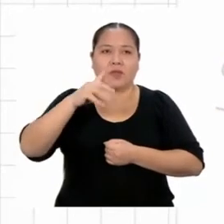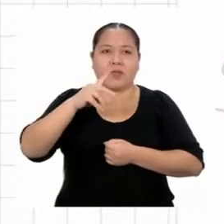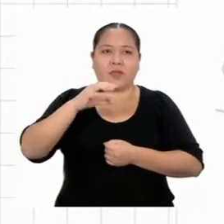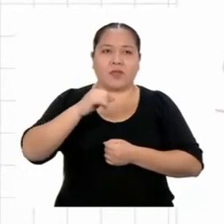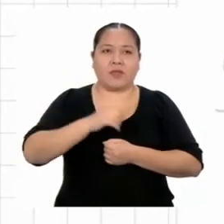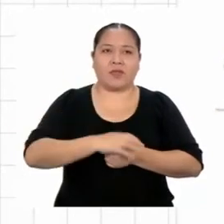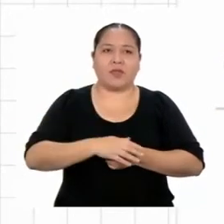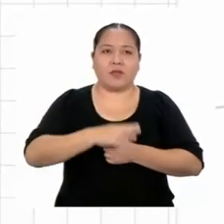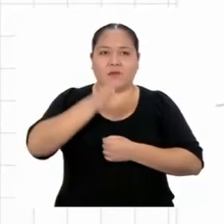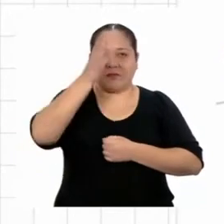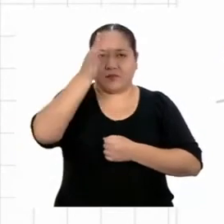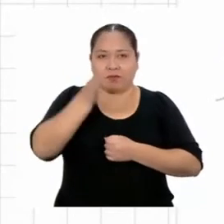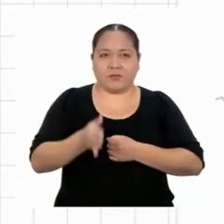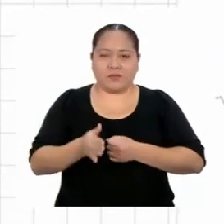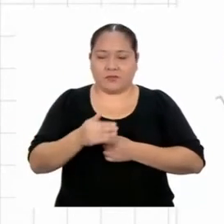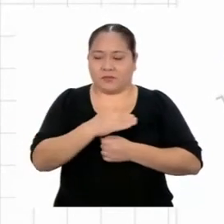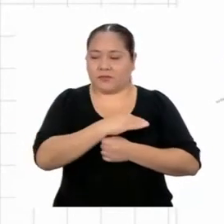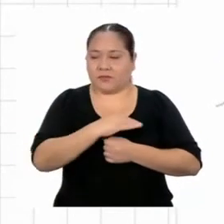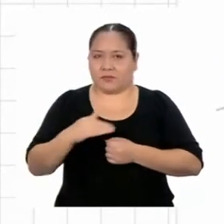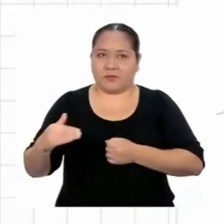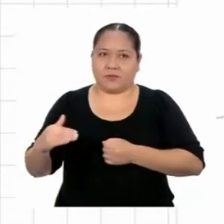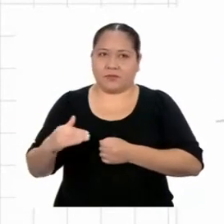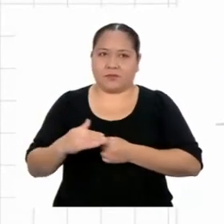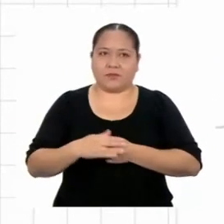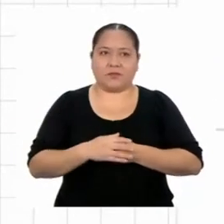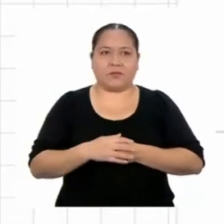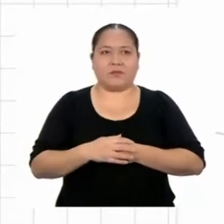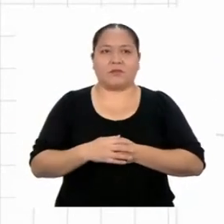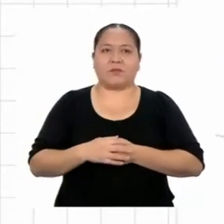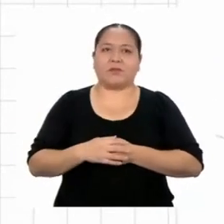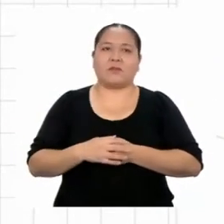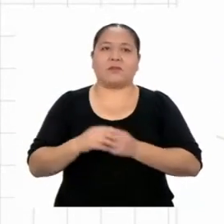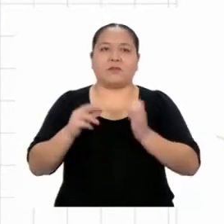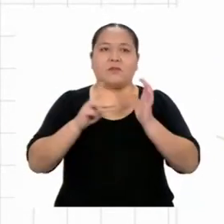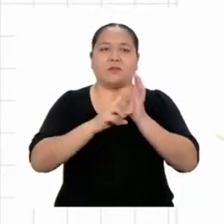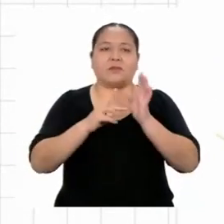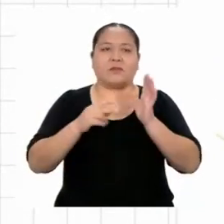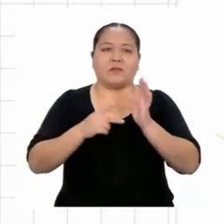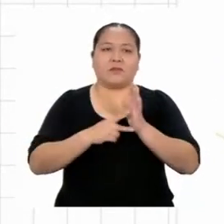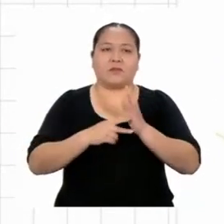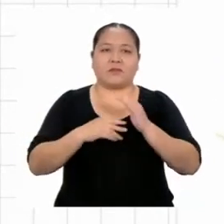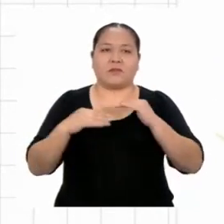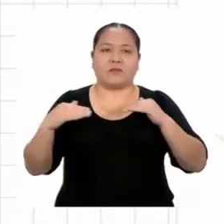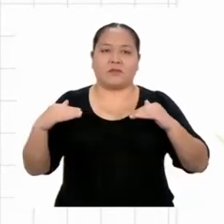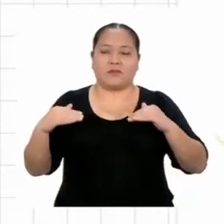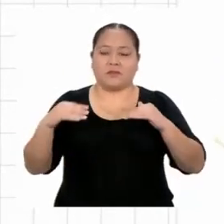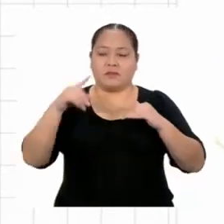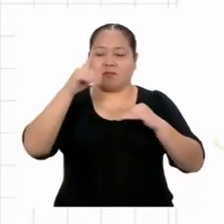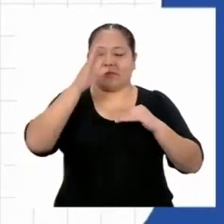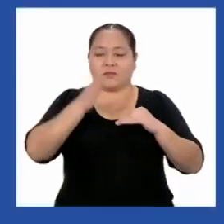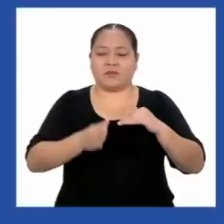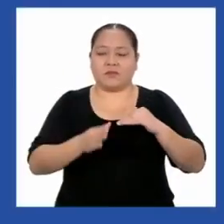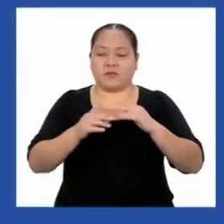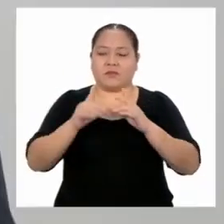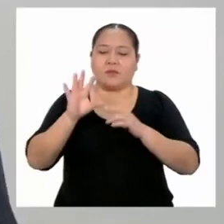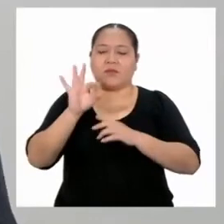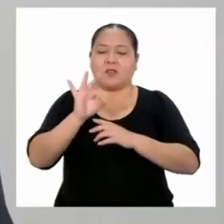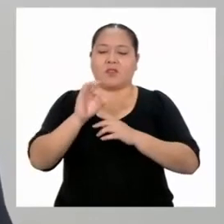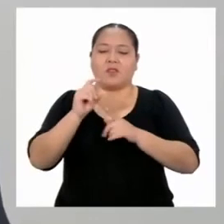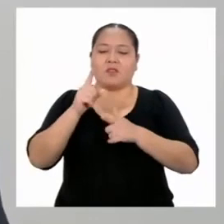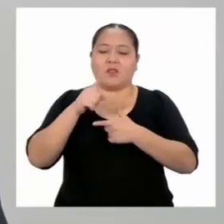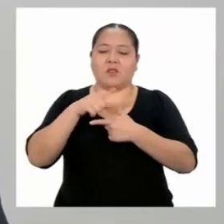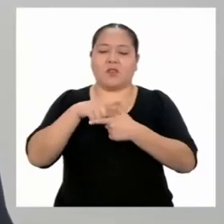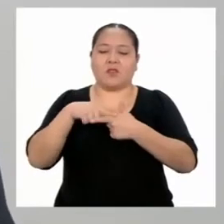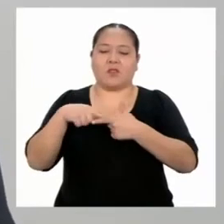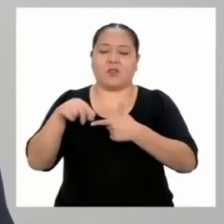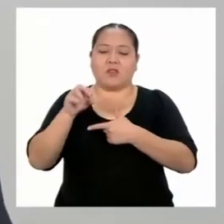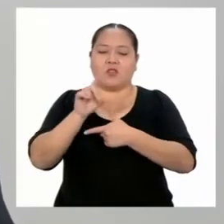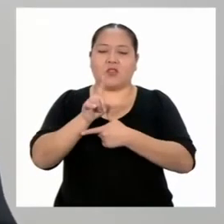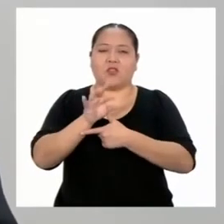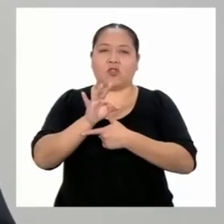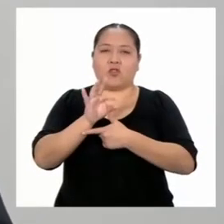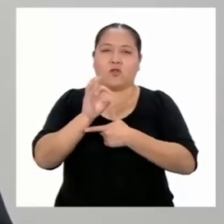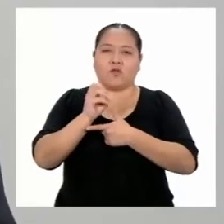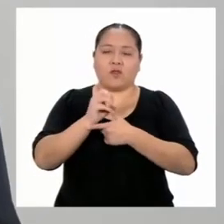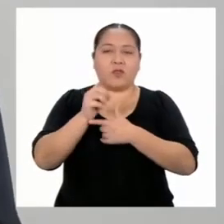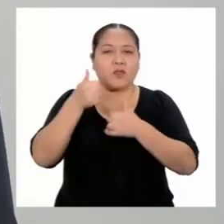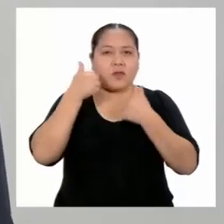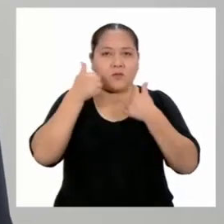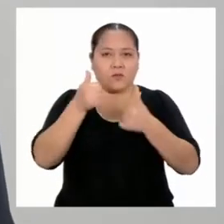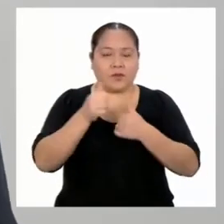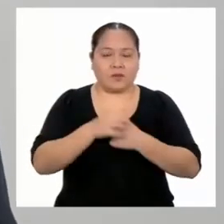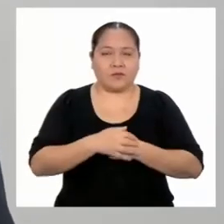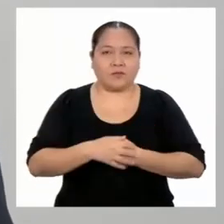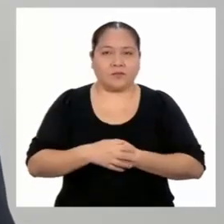es perpendicular con el lado de la figura. Es decir, forma un ángulo de 90 grados. ¡Ajá! Vamos bien.